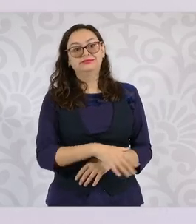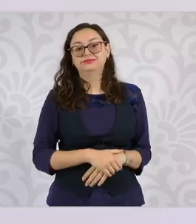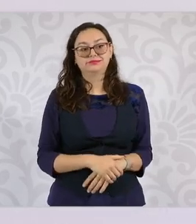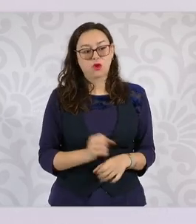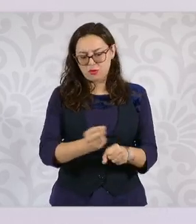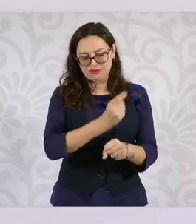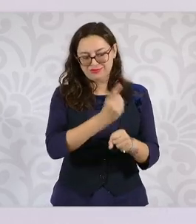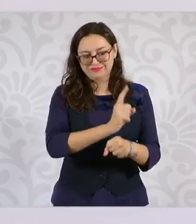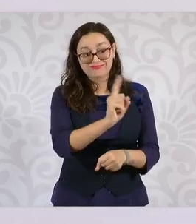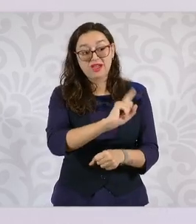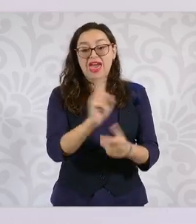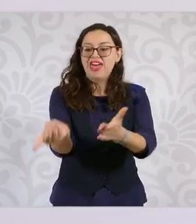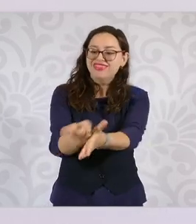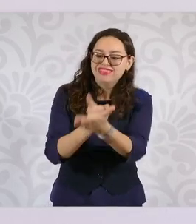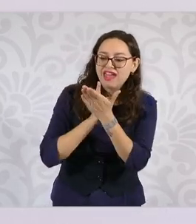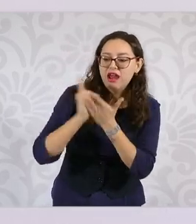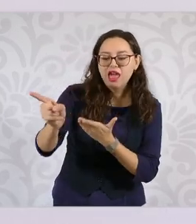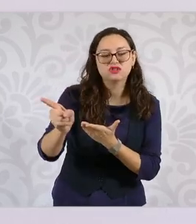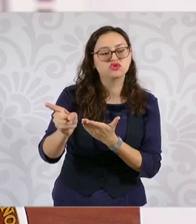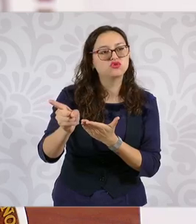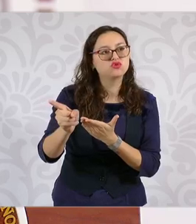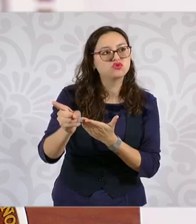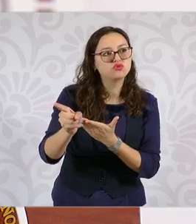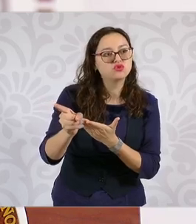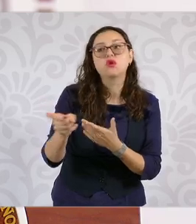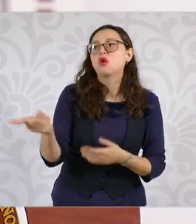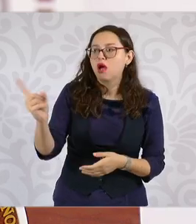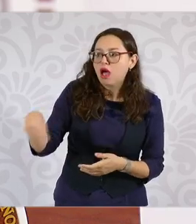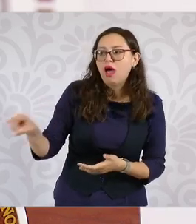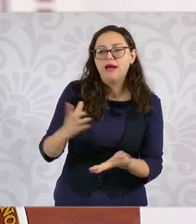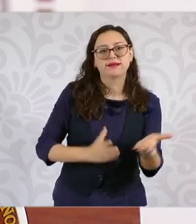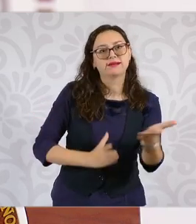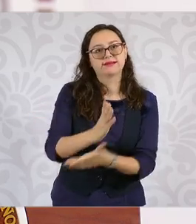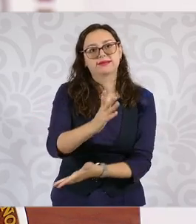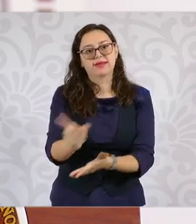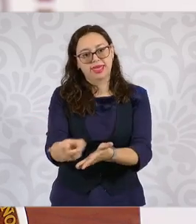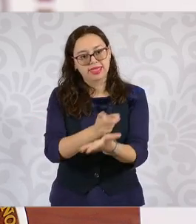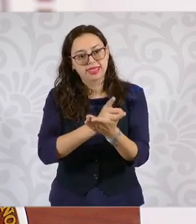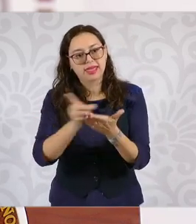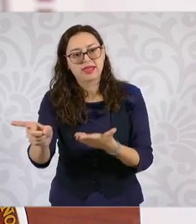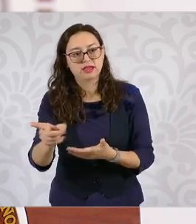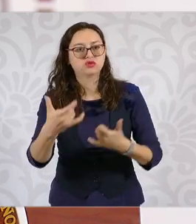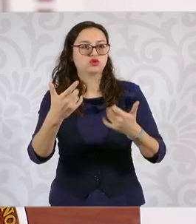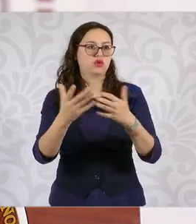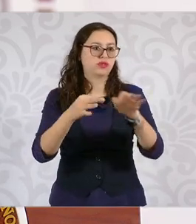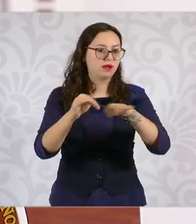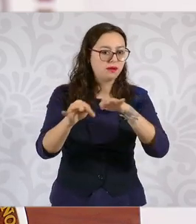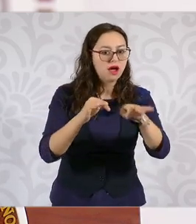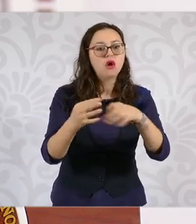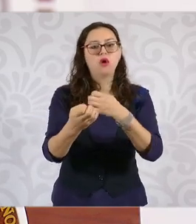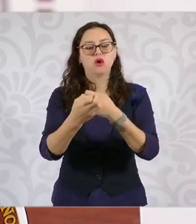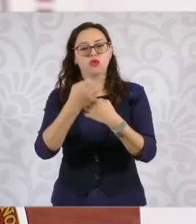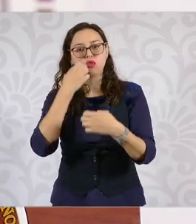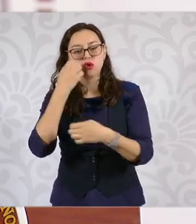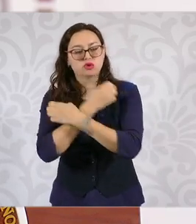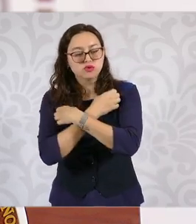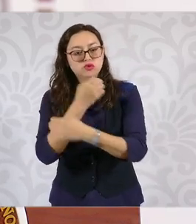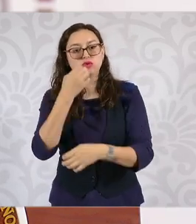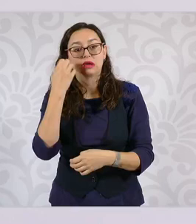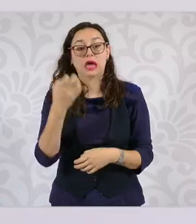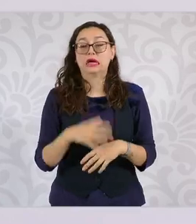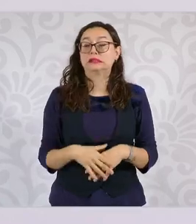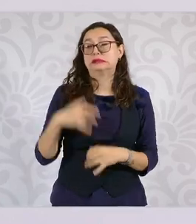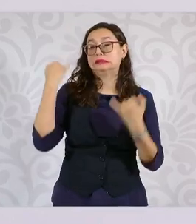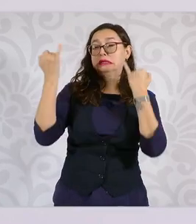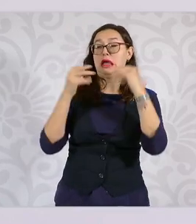derechos a los que debe tener acceso una o un joven, que quede atrás el nini, que